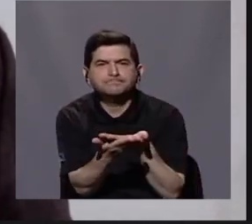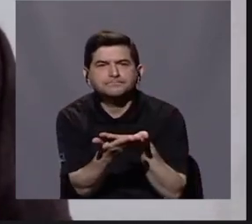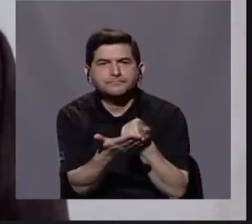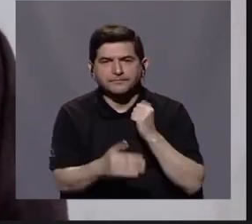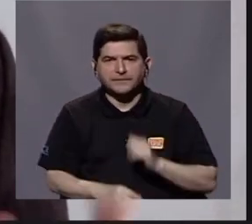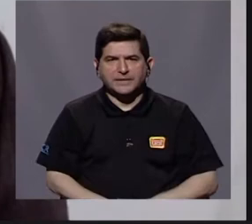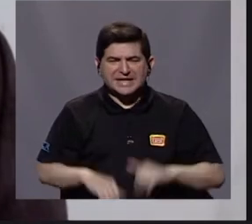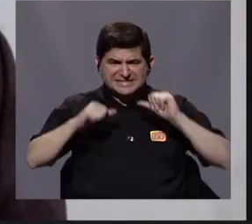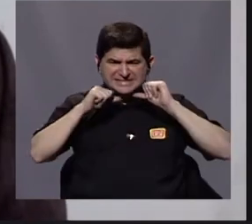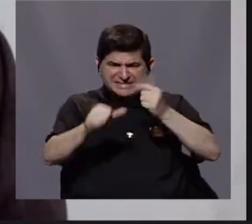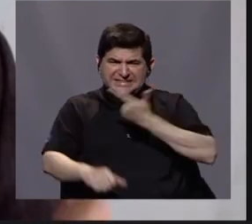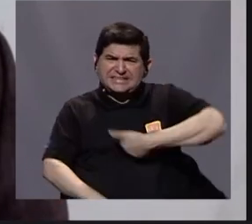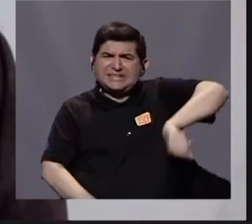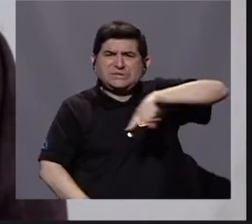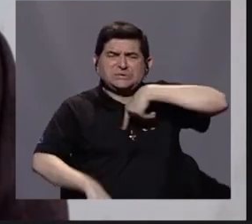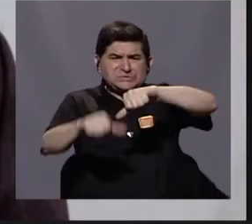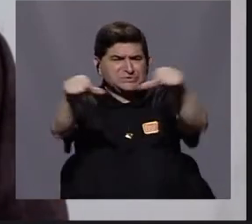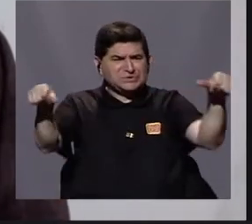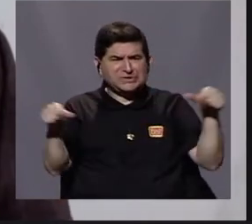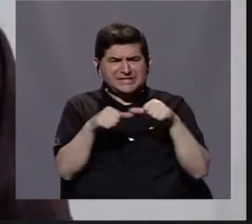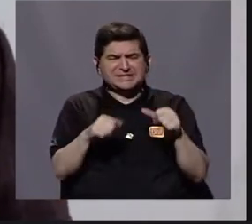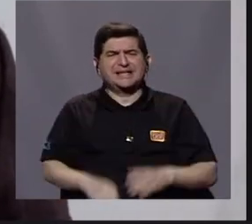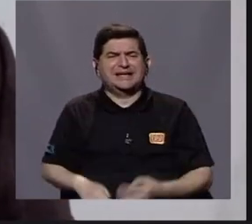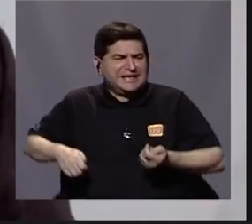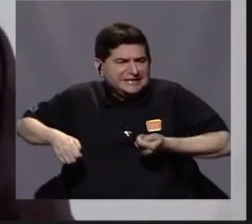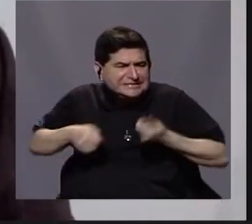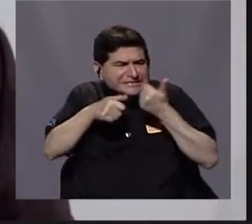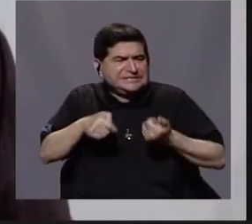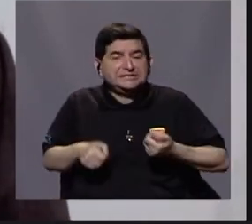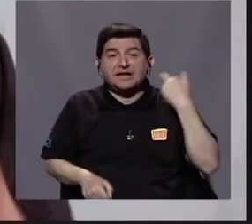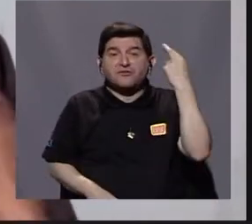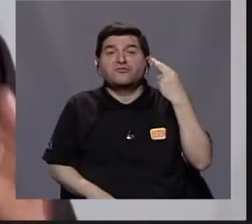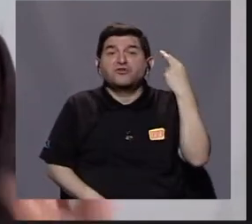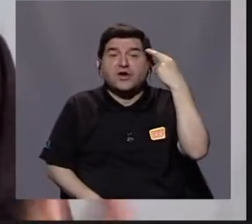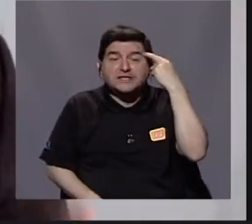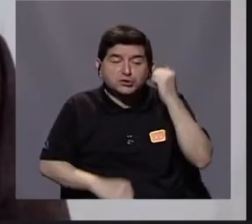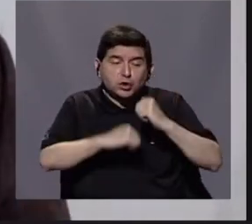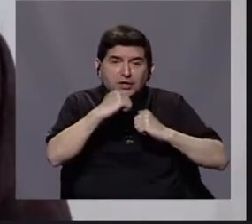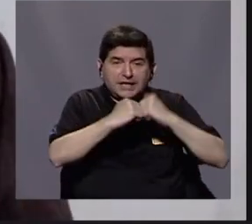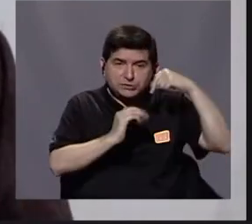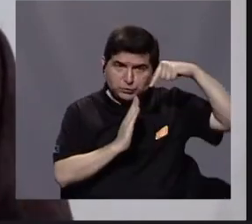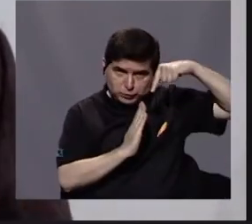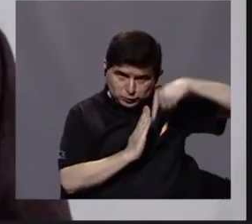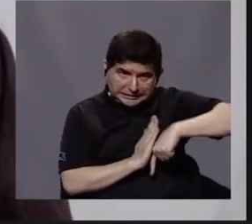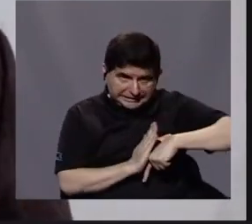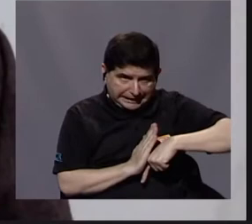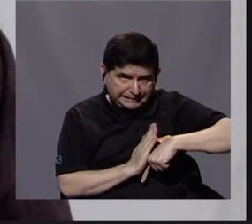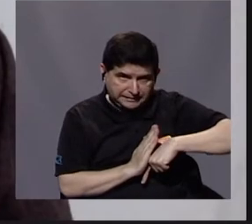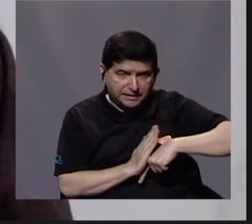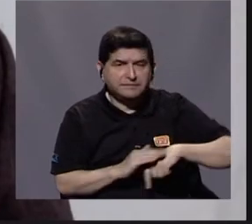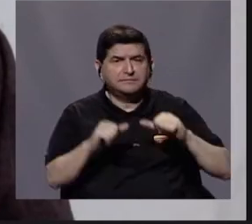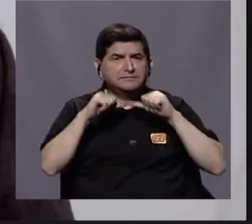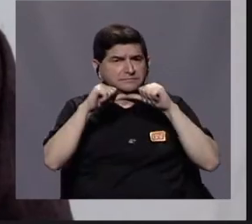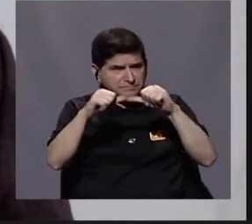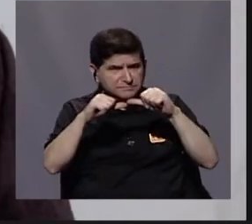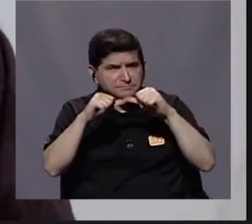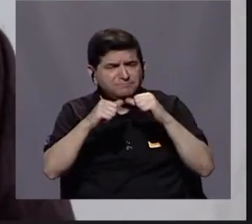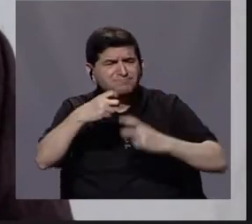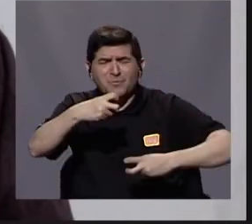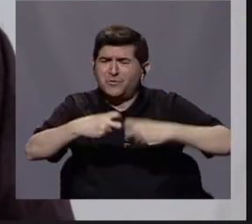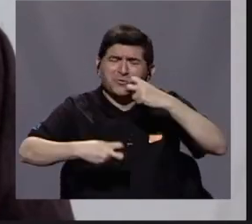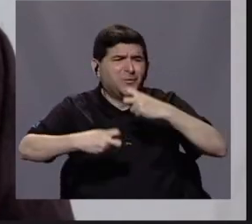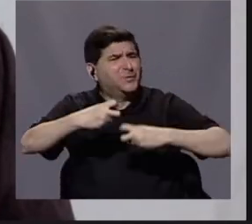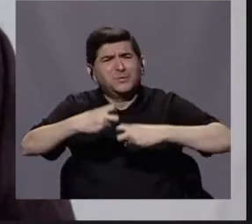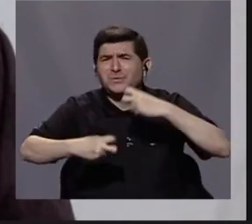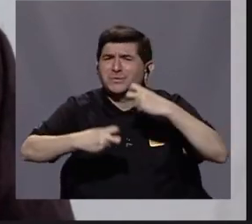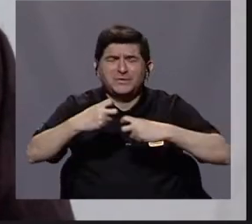seguimos siendo una zona expulsora por cuestiones estructurales, es decir, seguimos arrastrando problemas